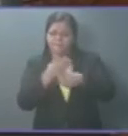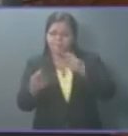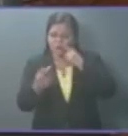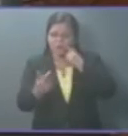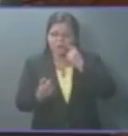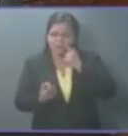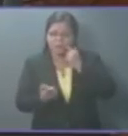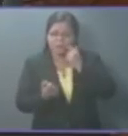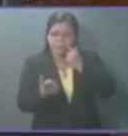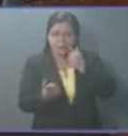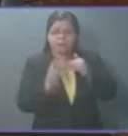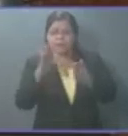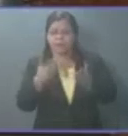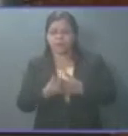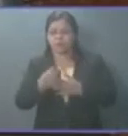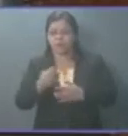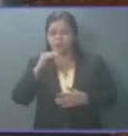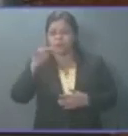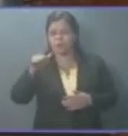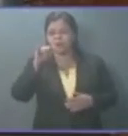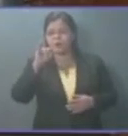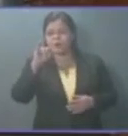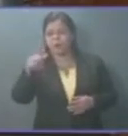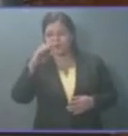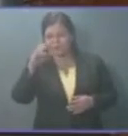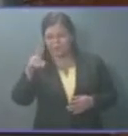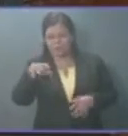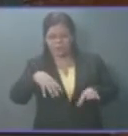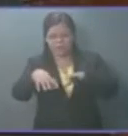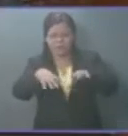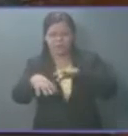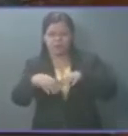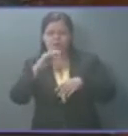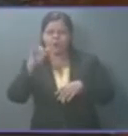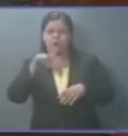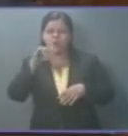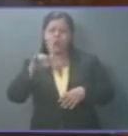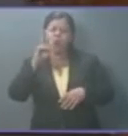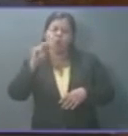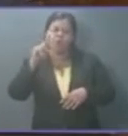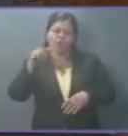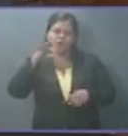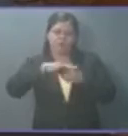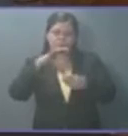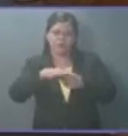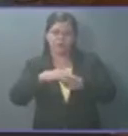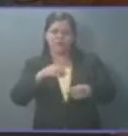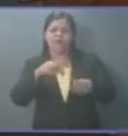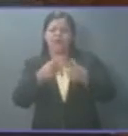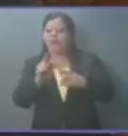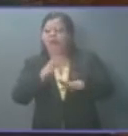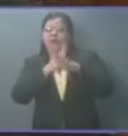cercando a las juntas electorales departamentales, no para prevenir un abuso que